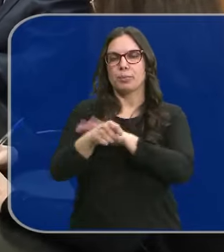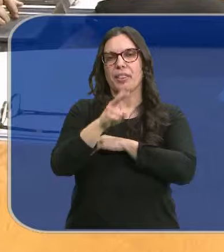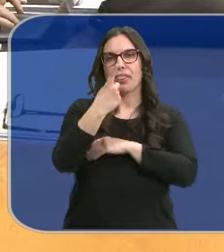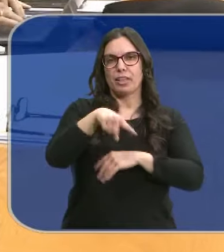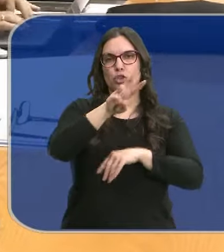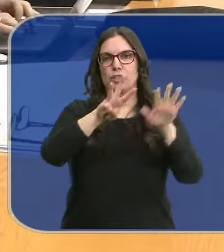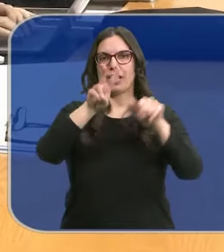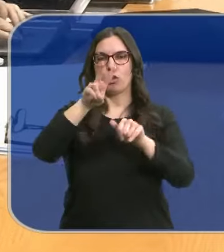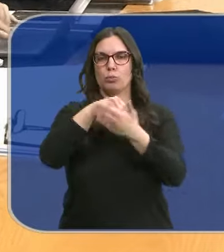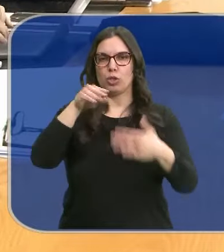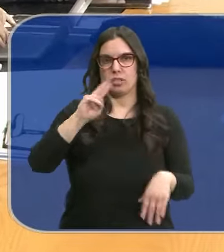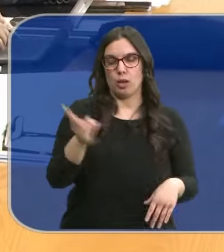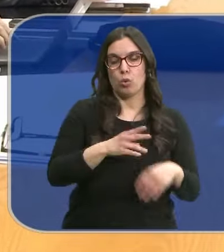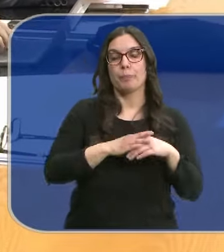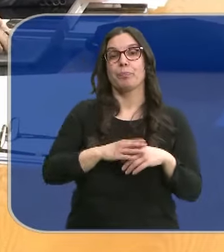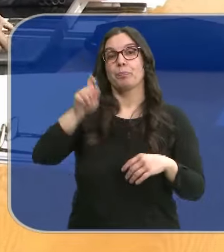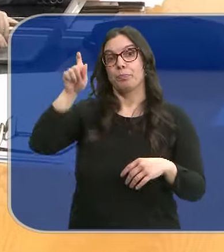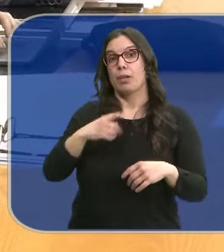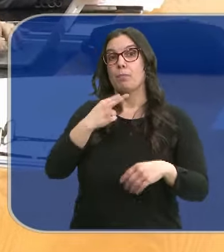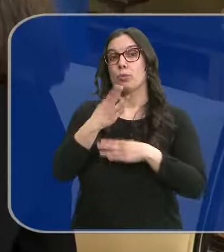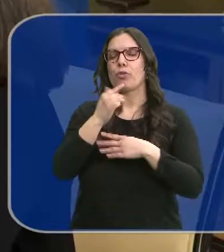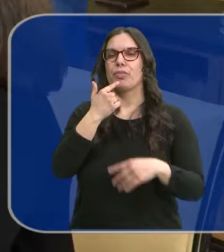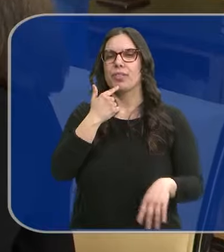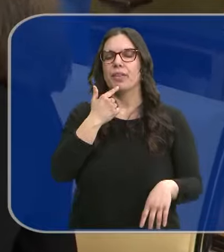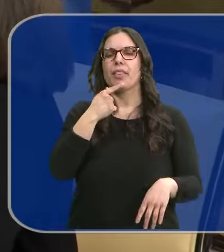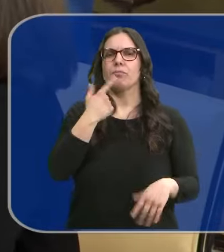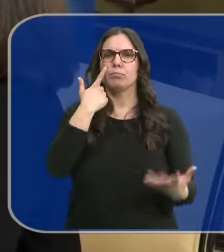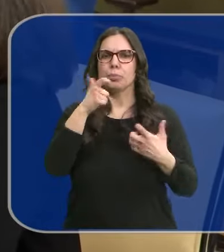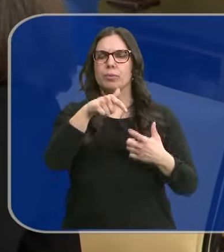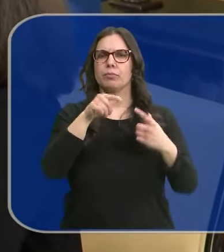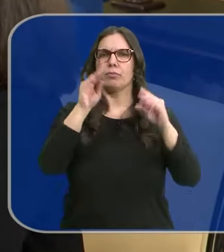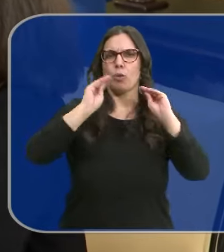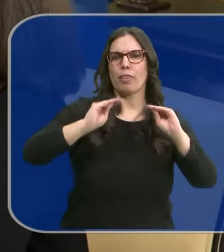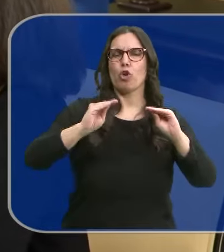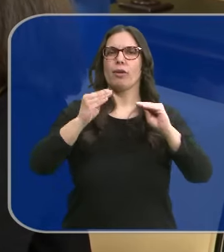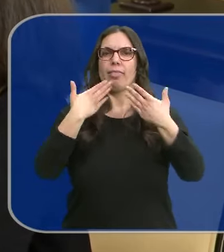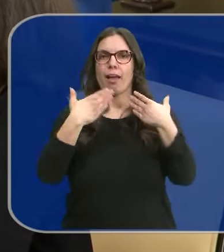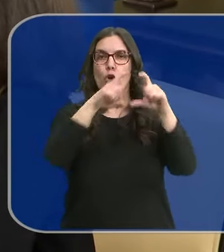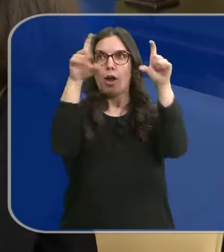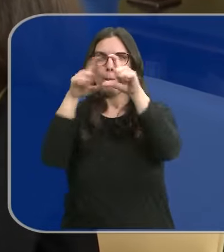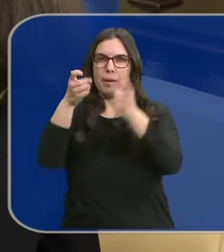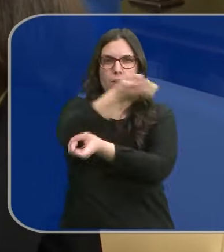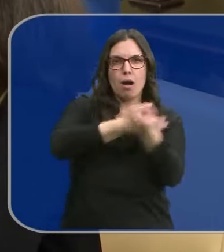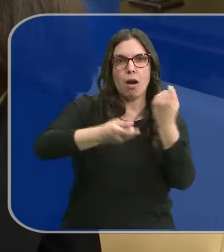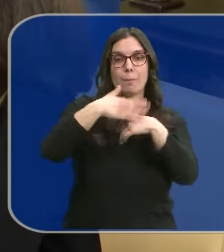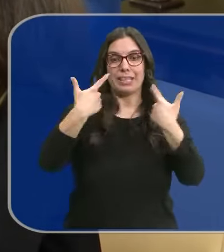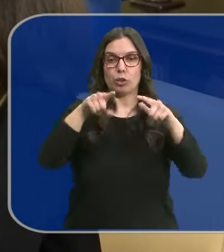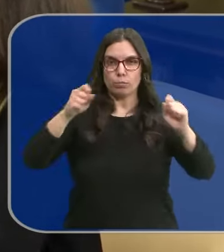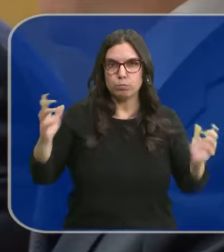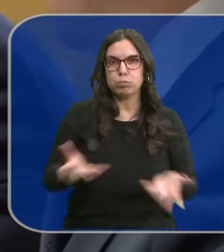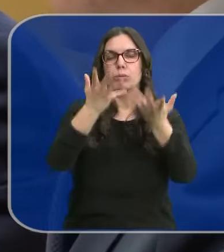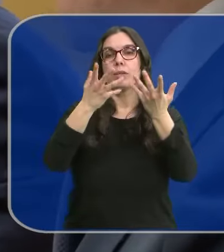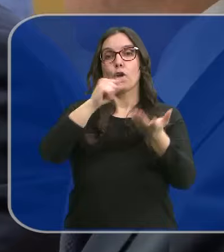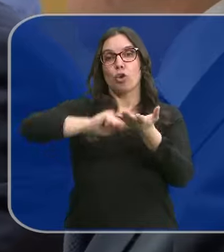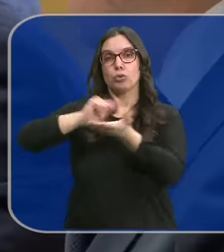182 millones de euros. Fernández Carriedo ha destacado la importancia de la formación y el diálogo entre empresas para potenciar un sector que da empleo